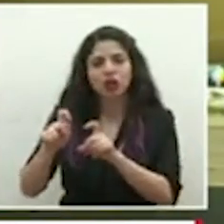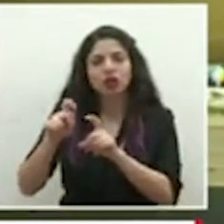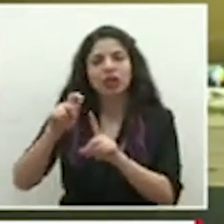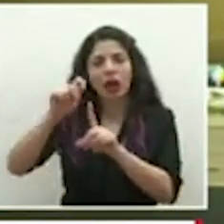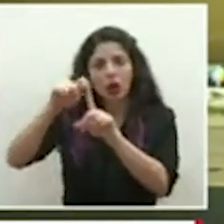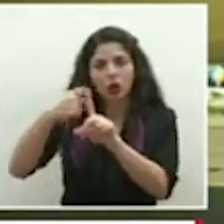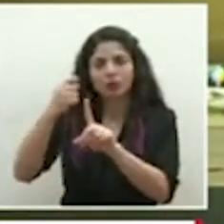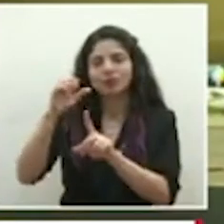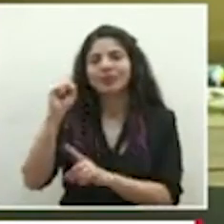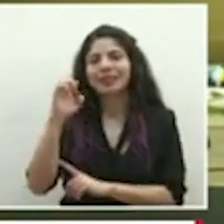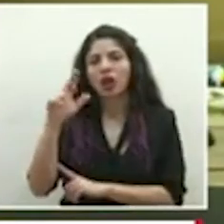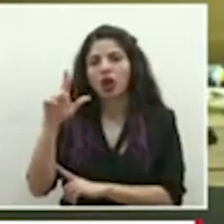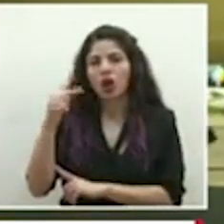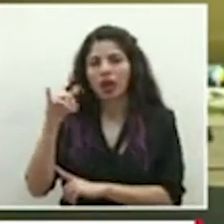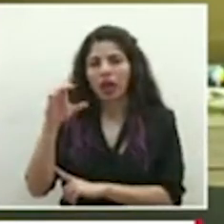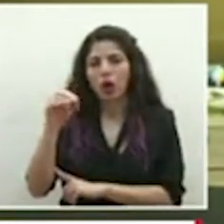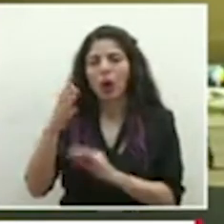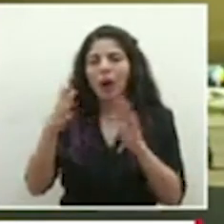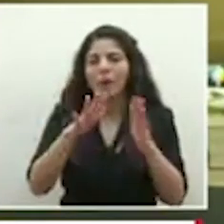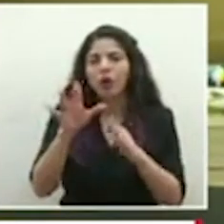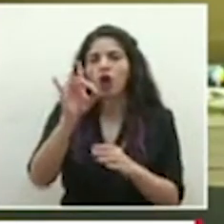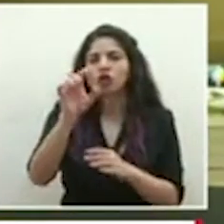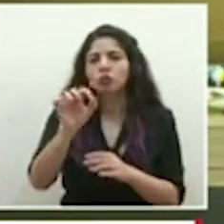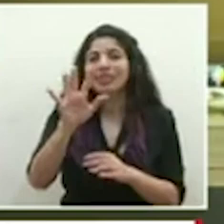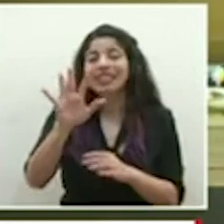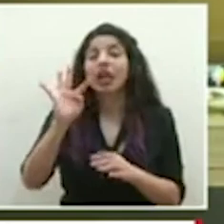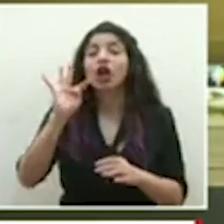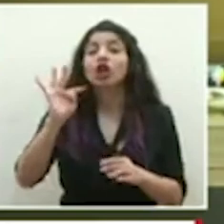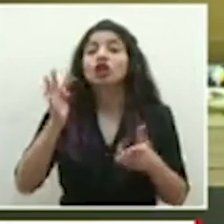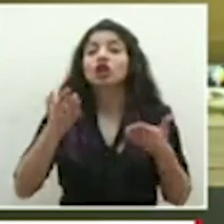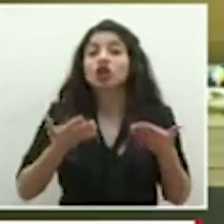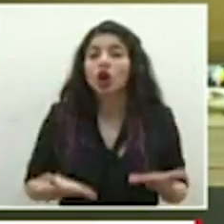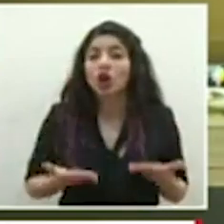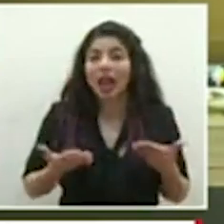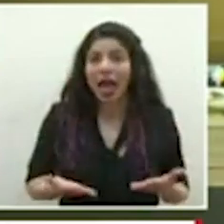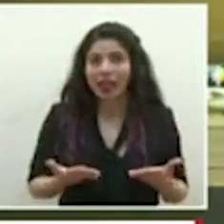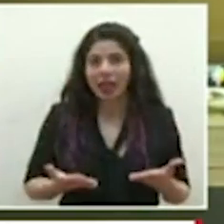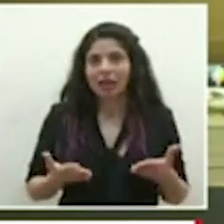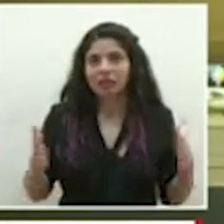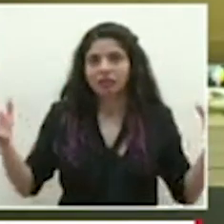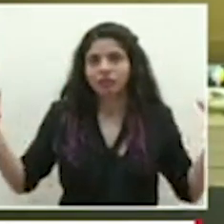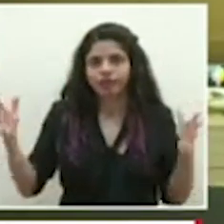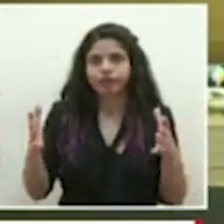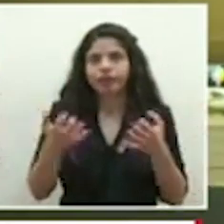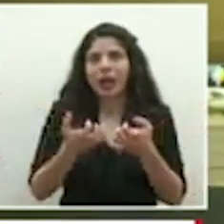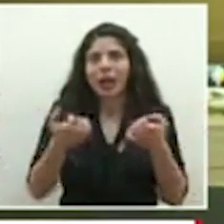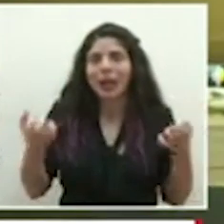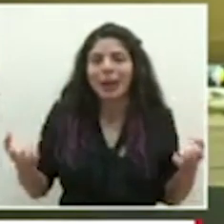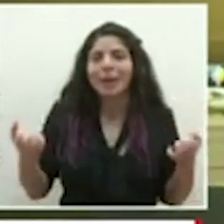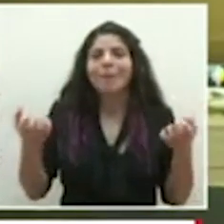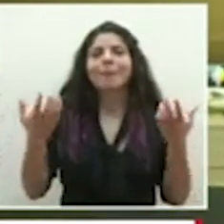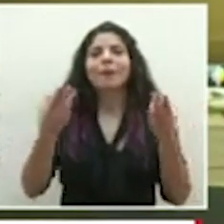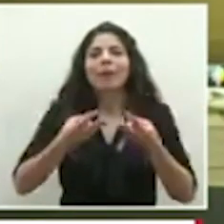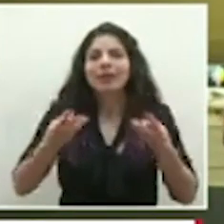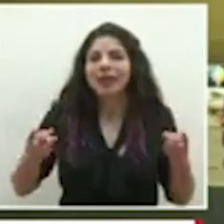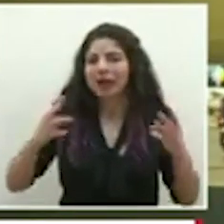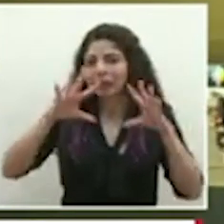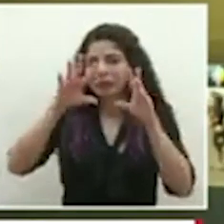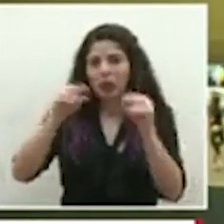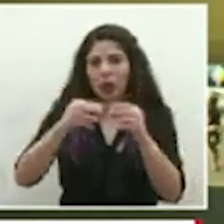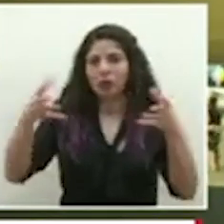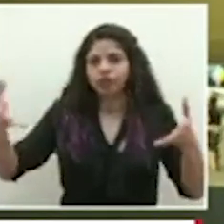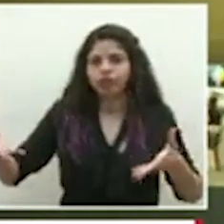Son más o menos 8.5 toneladas de equipo y de insumos.